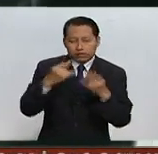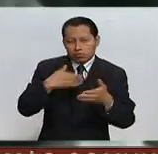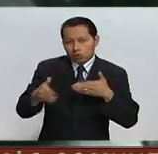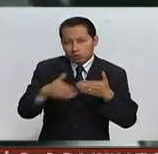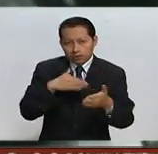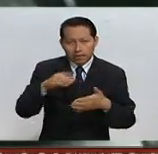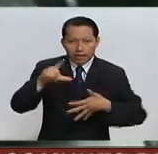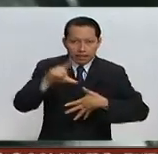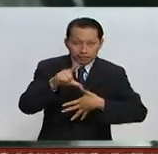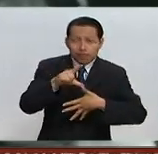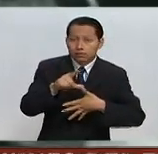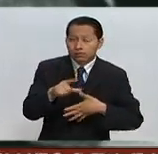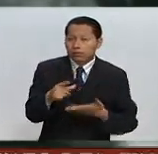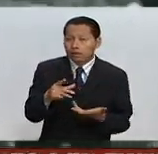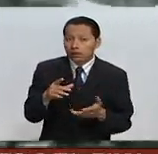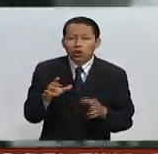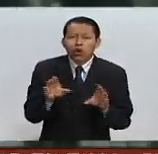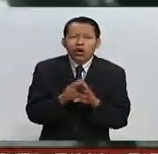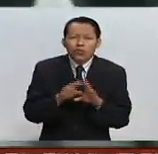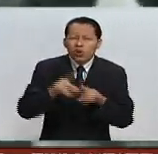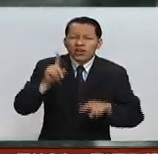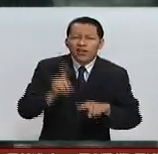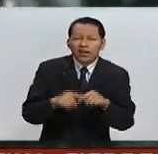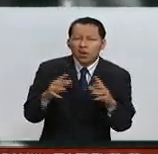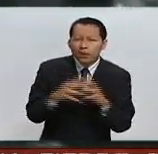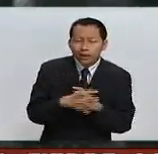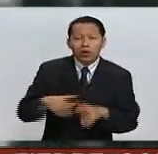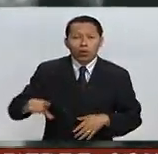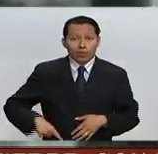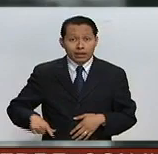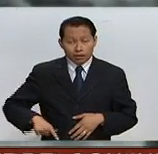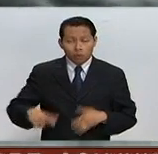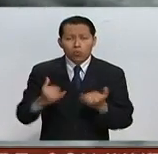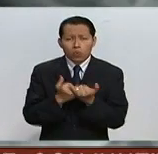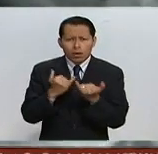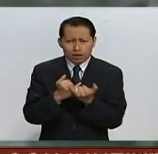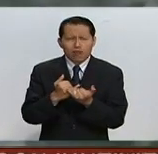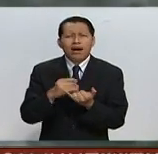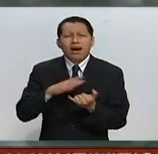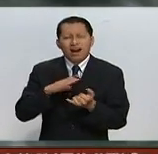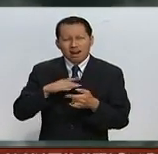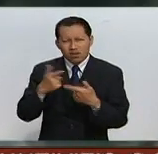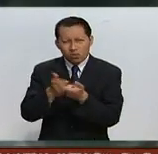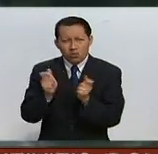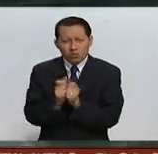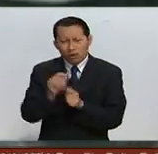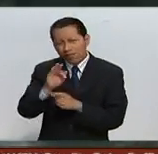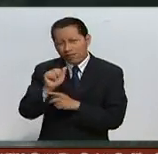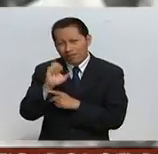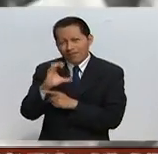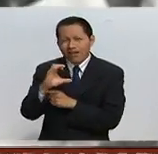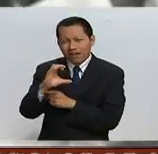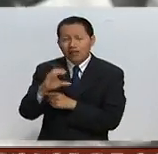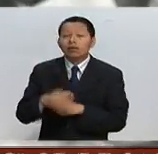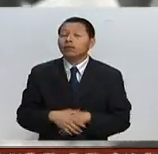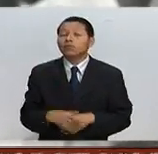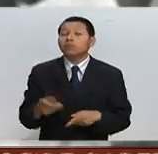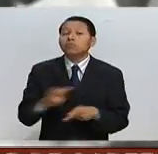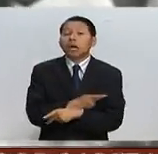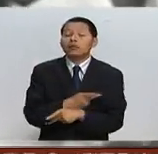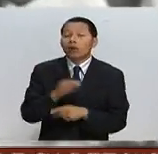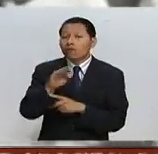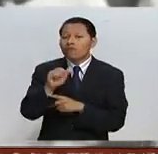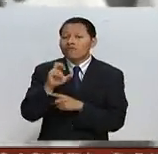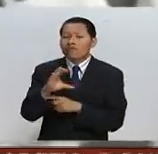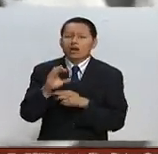Latina. Los principales actores involucrados son el gobierno y la guerrilla de las Fuerzas Armadas Revolucionarias de Colombia. En un principio las